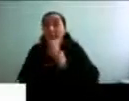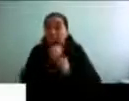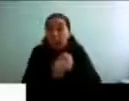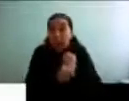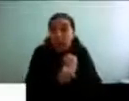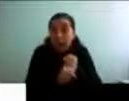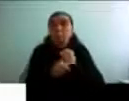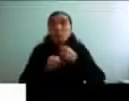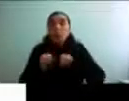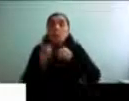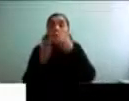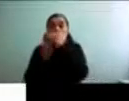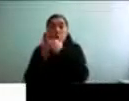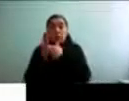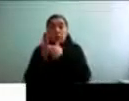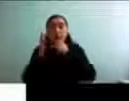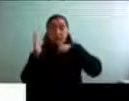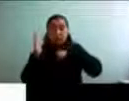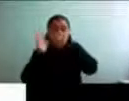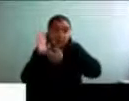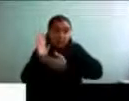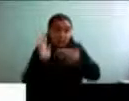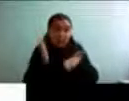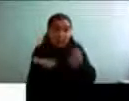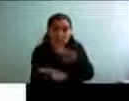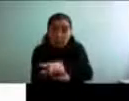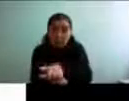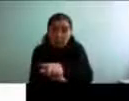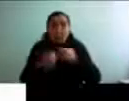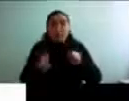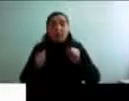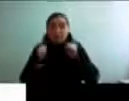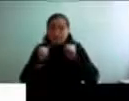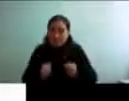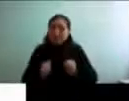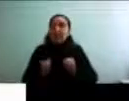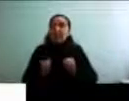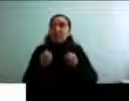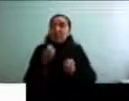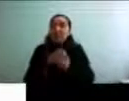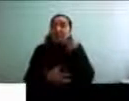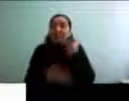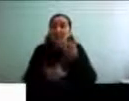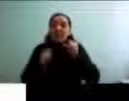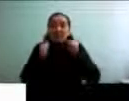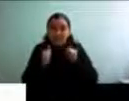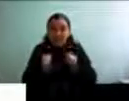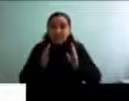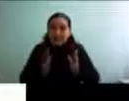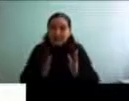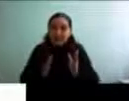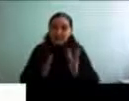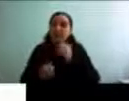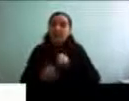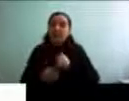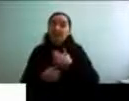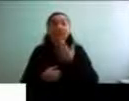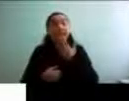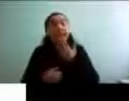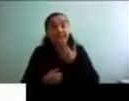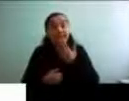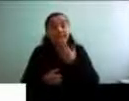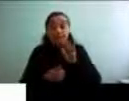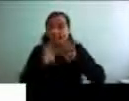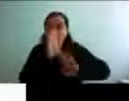yo me muera, ¿no? Pero ser capaces de sostener y de generar un proyecto. Y así como tenemos factores protectores,